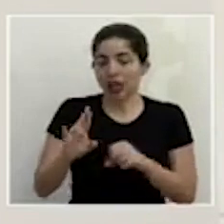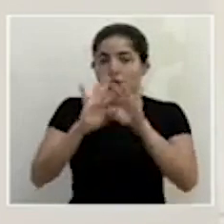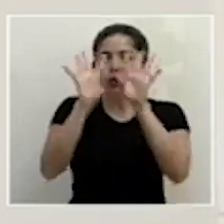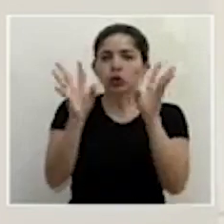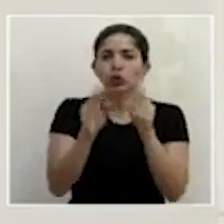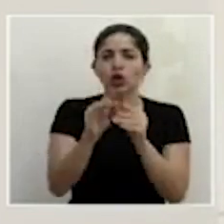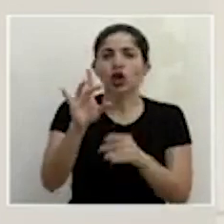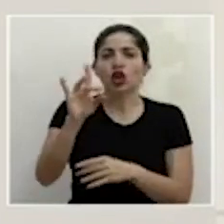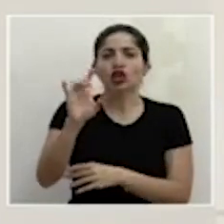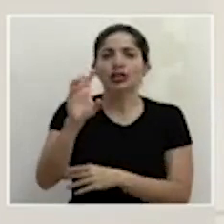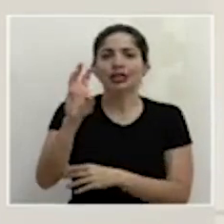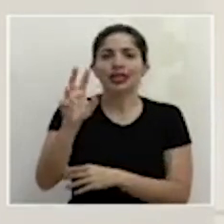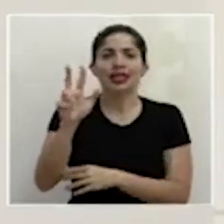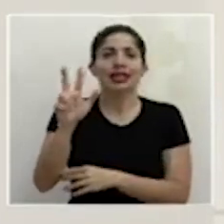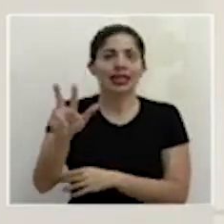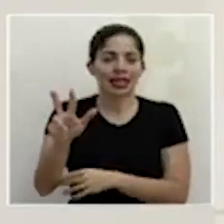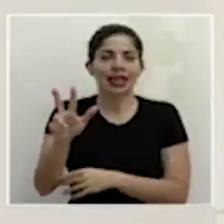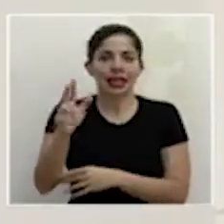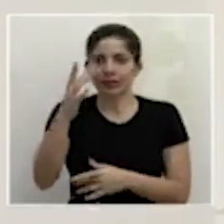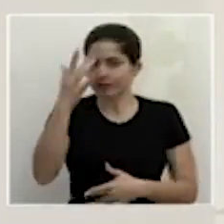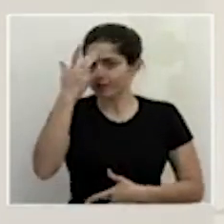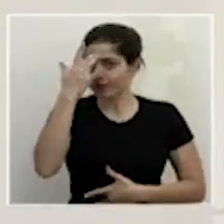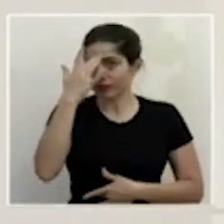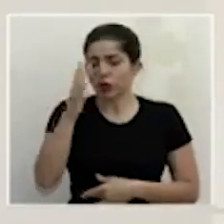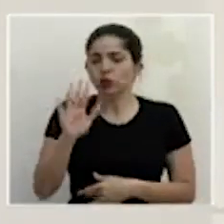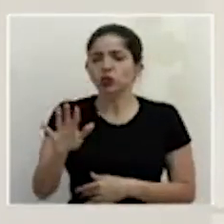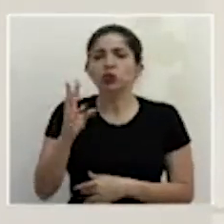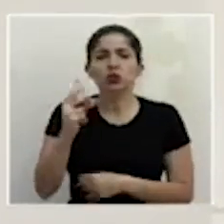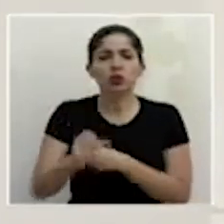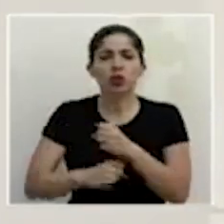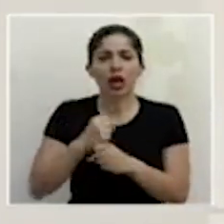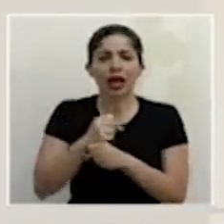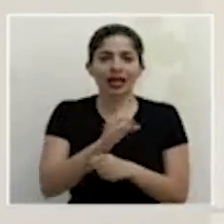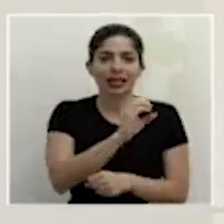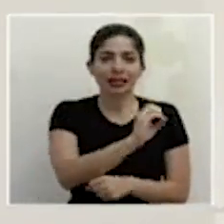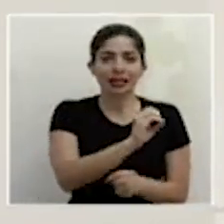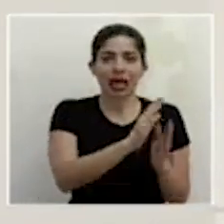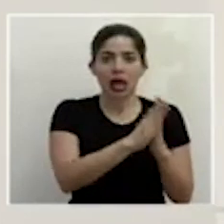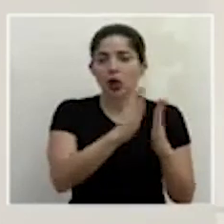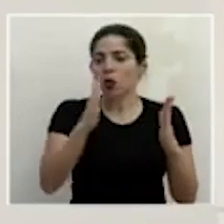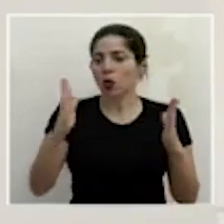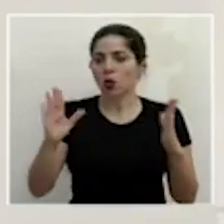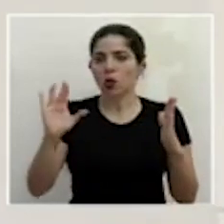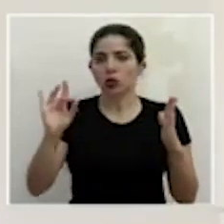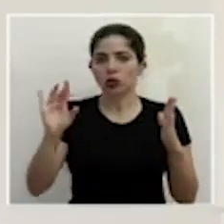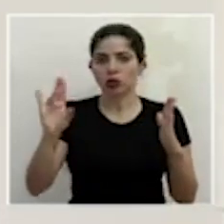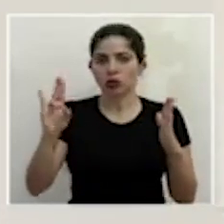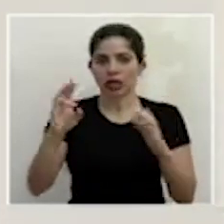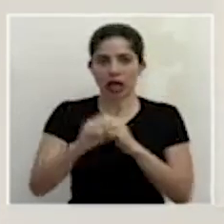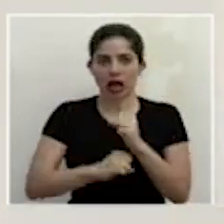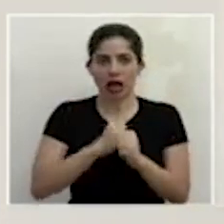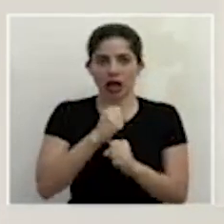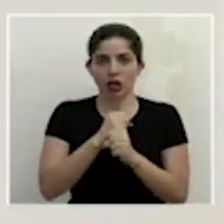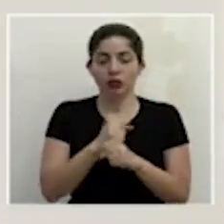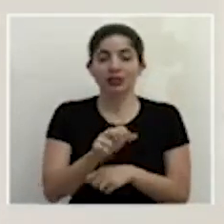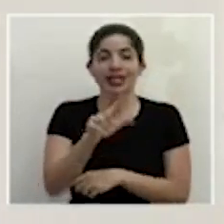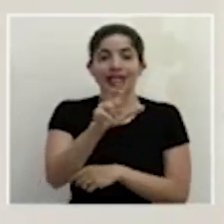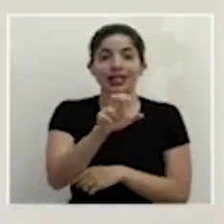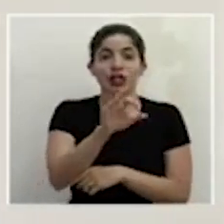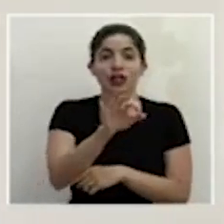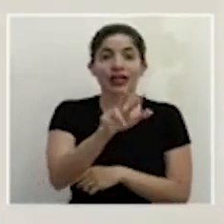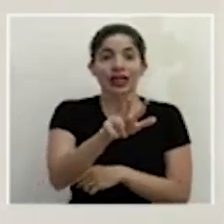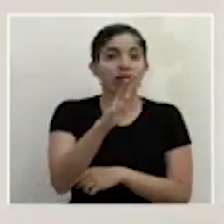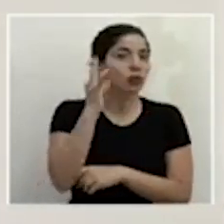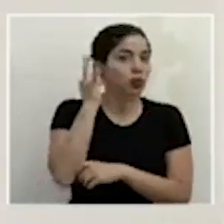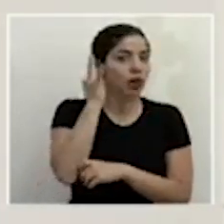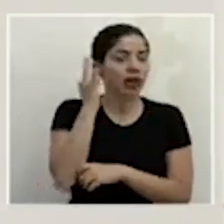863 casos, con un rango de edad que va desde los 0 hasta los 87 años. Se trata de 393